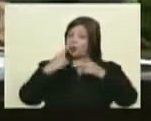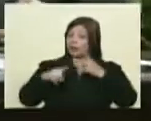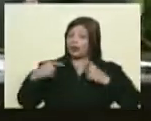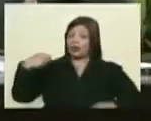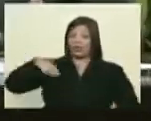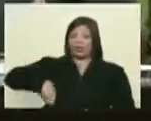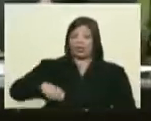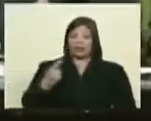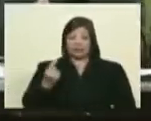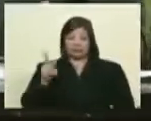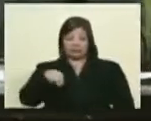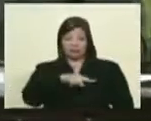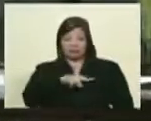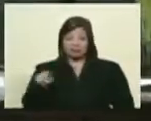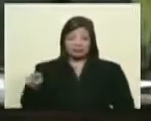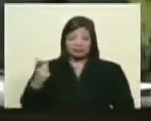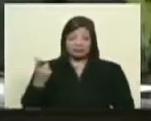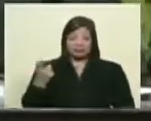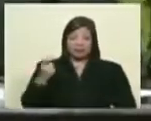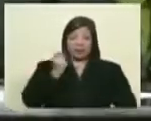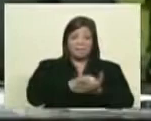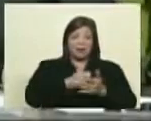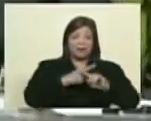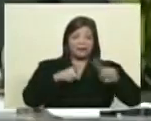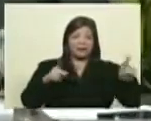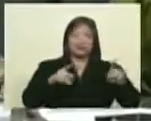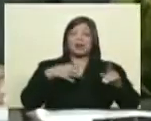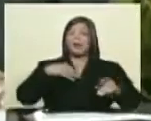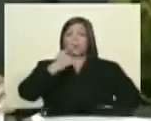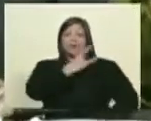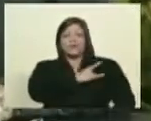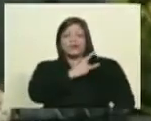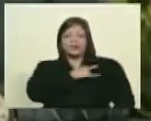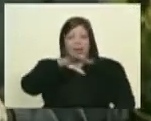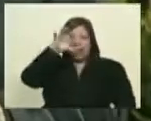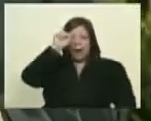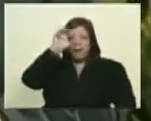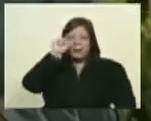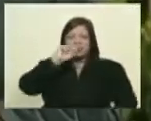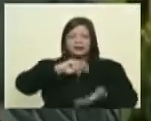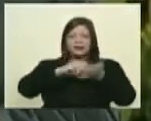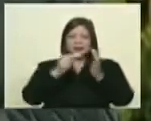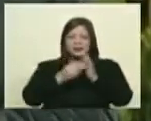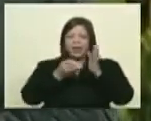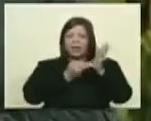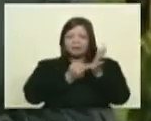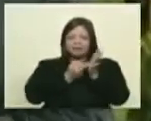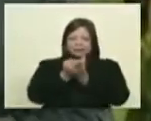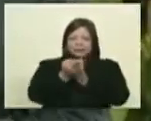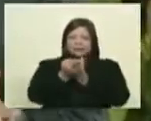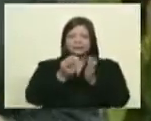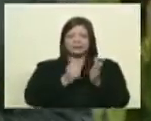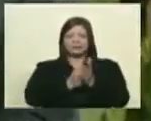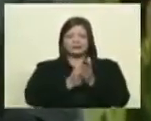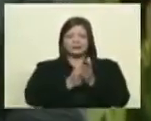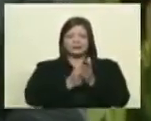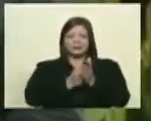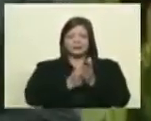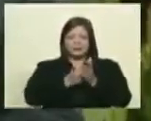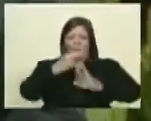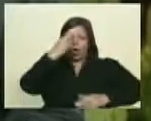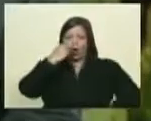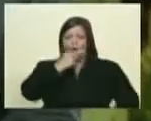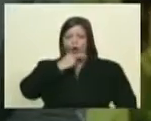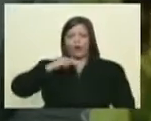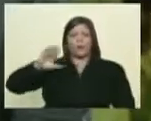remuneración no se supone que los periodistas van a una universidad y aprenden unos principios éticos y tienen un compromiso